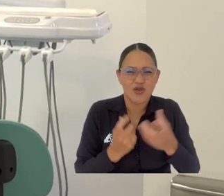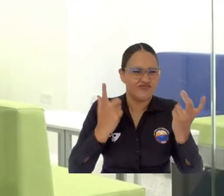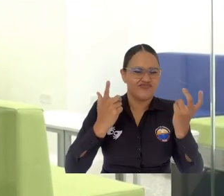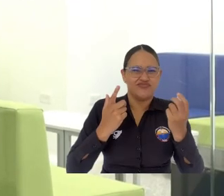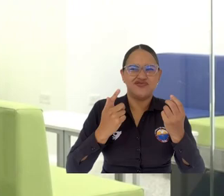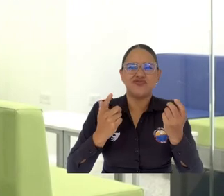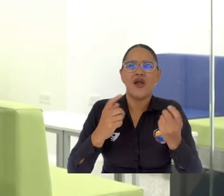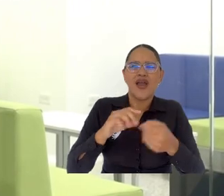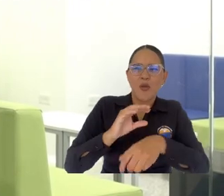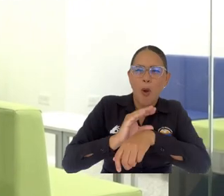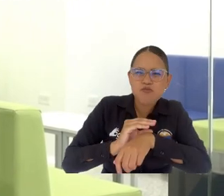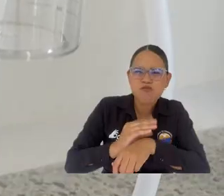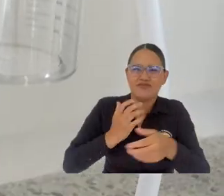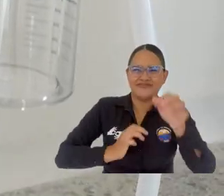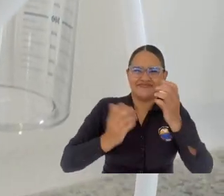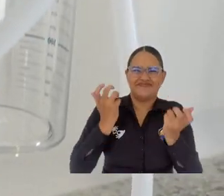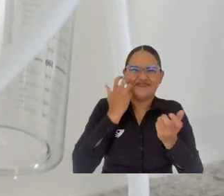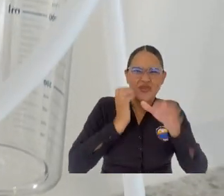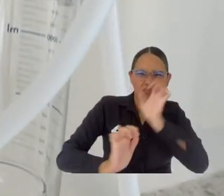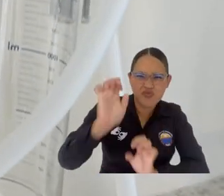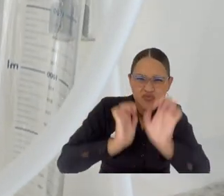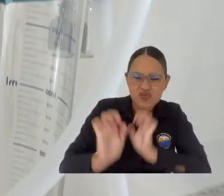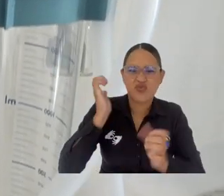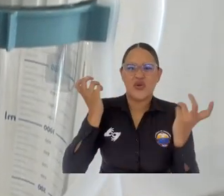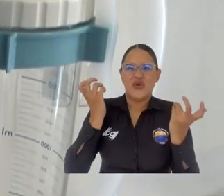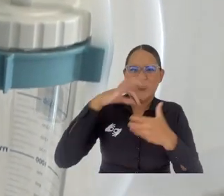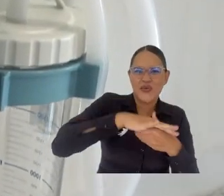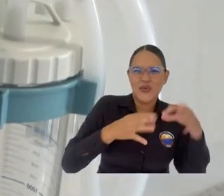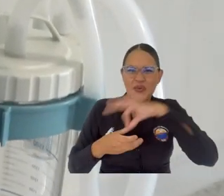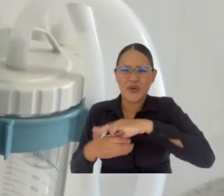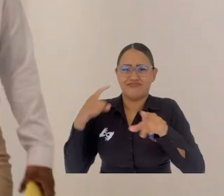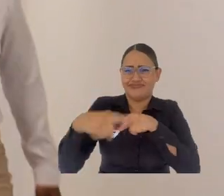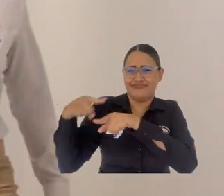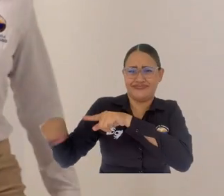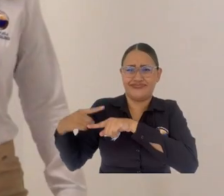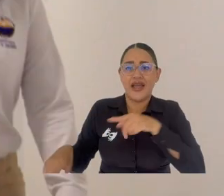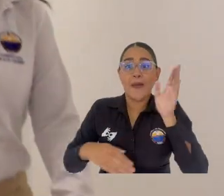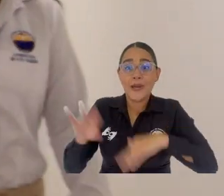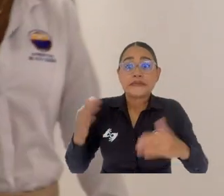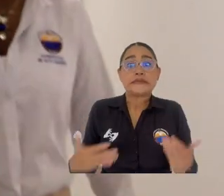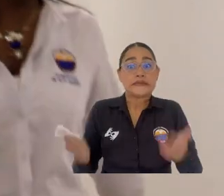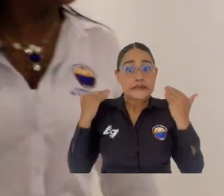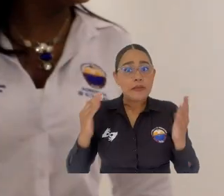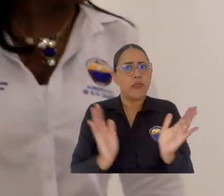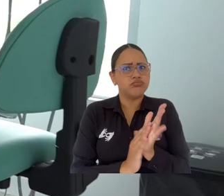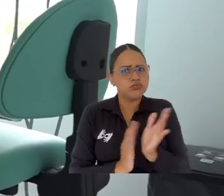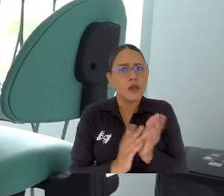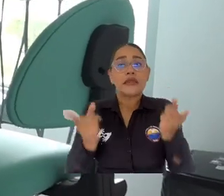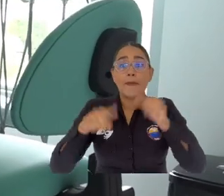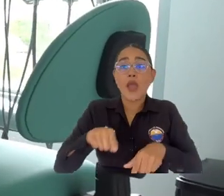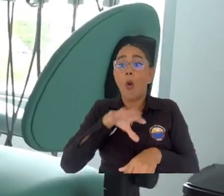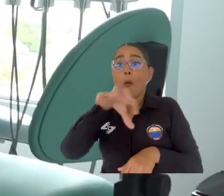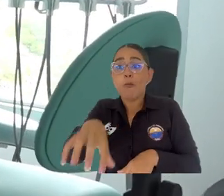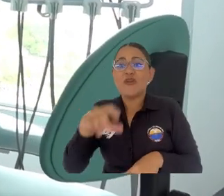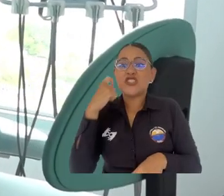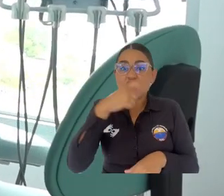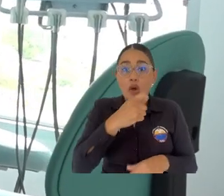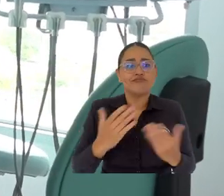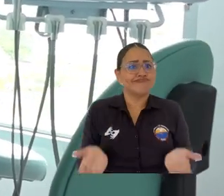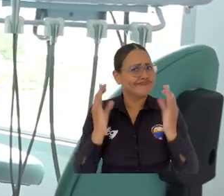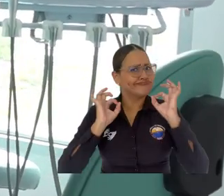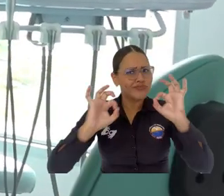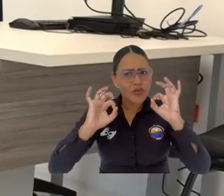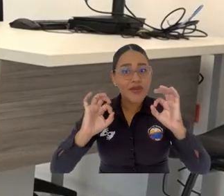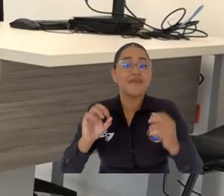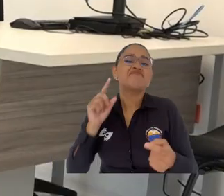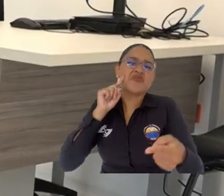inmunología y hematología, además de la clínica odontológica, fue destacada por los actores académicos de la Alma Mater, la